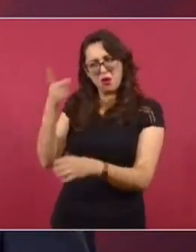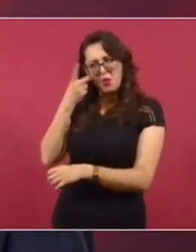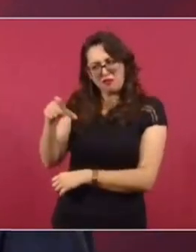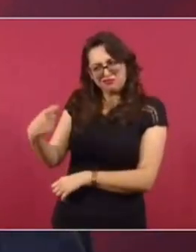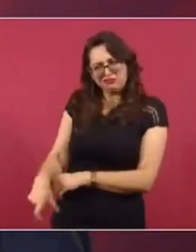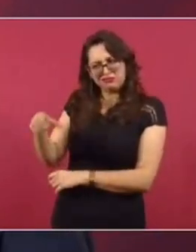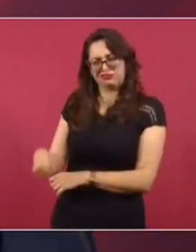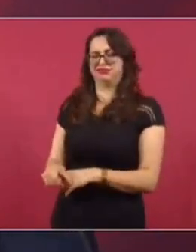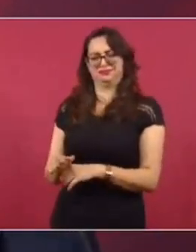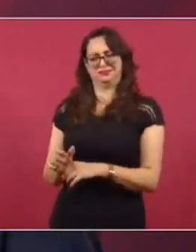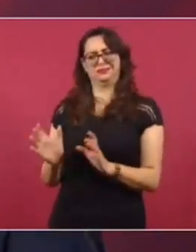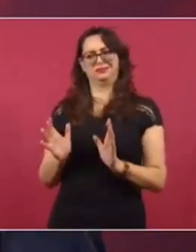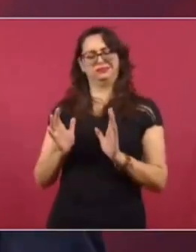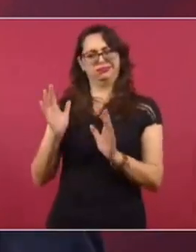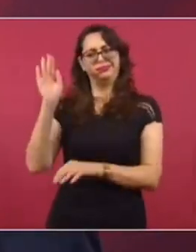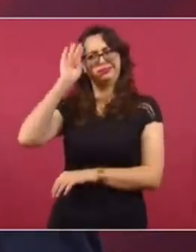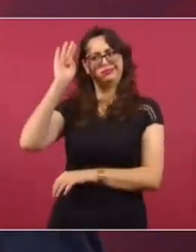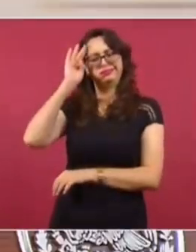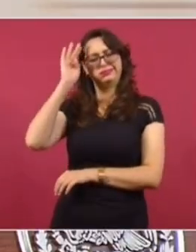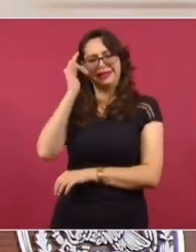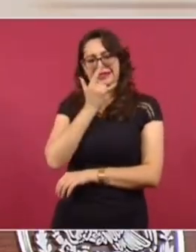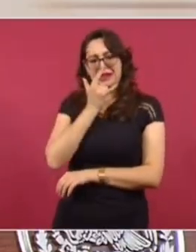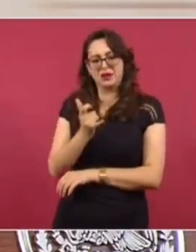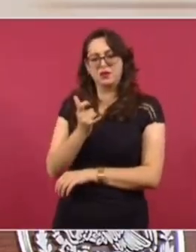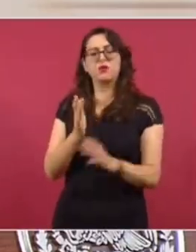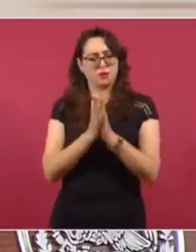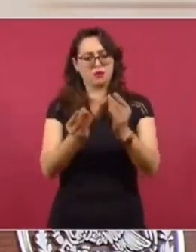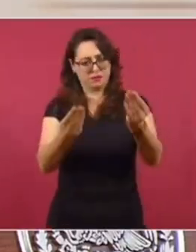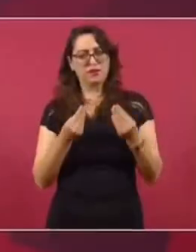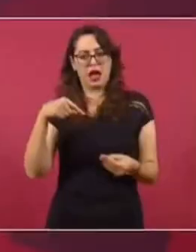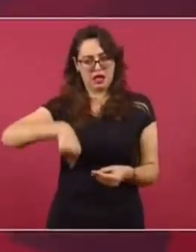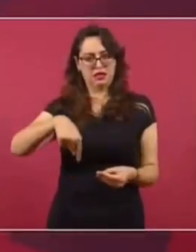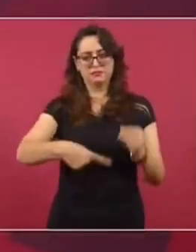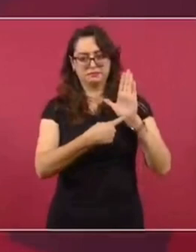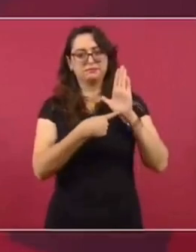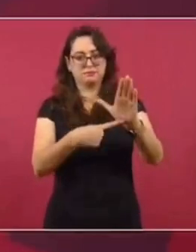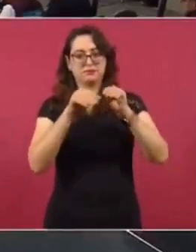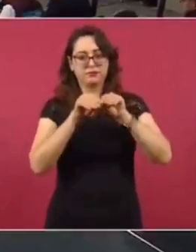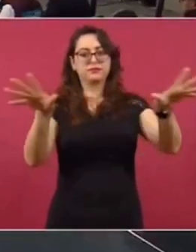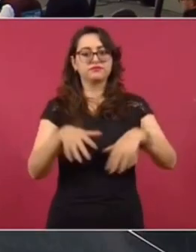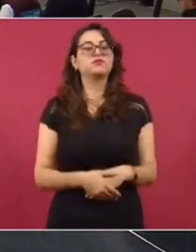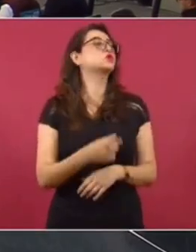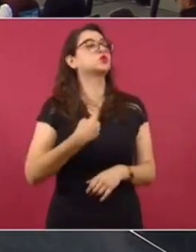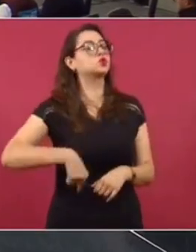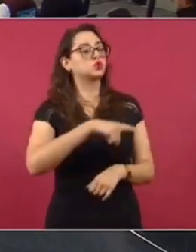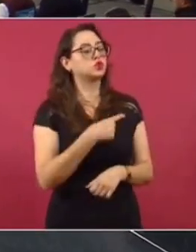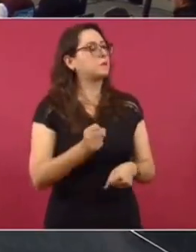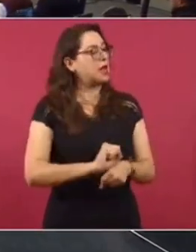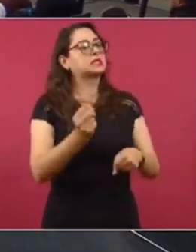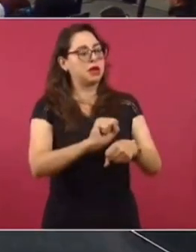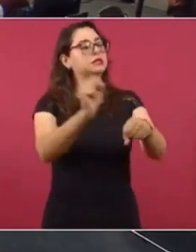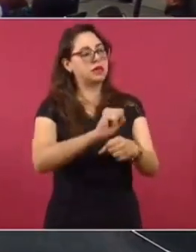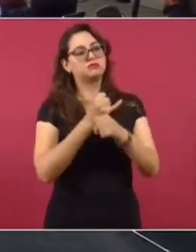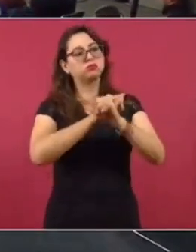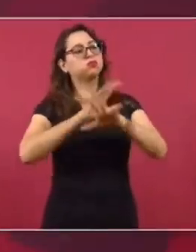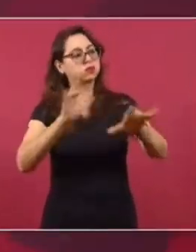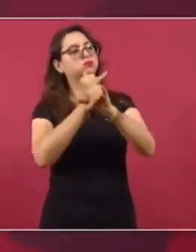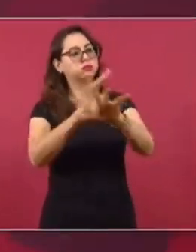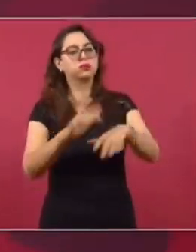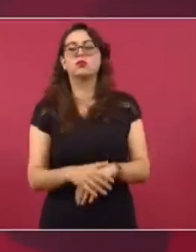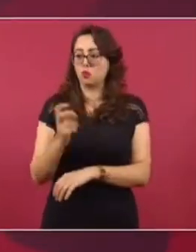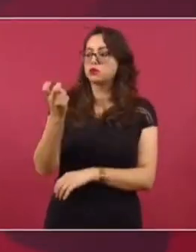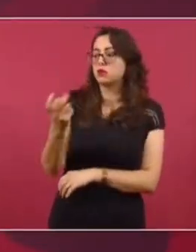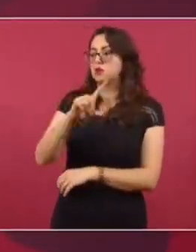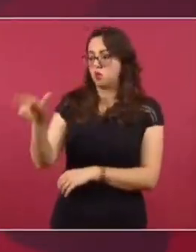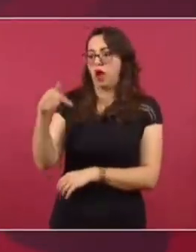que resulten extravagantes, vengan aquí. Lo publicamos cada semana, cada que. Por eso, cuando hagan algo